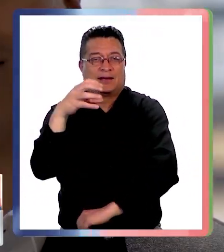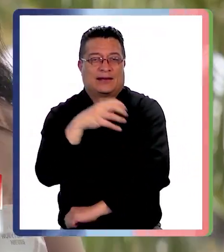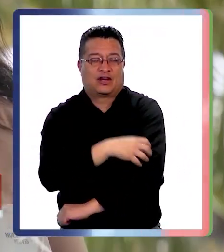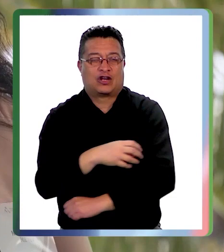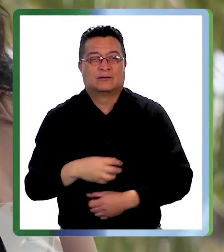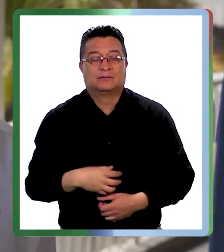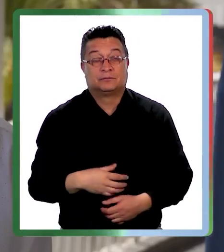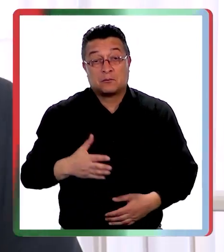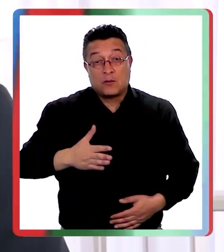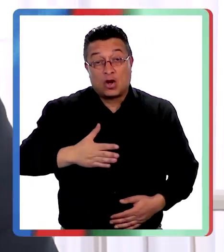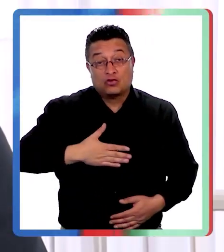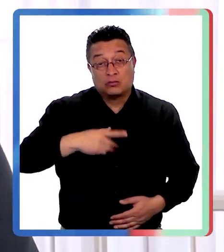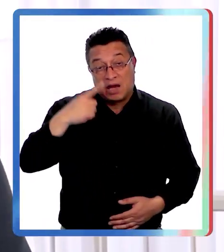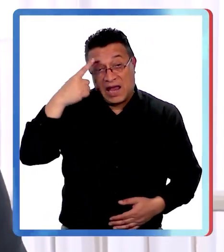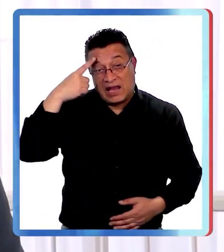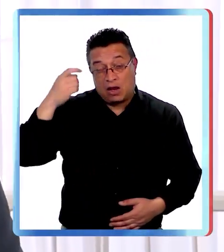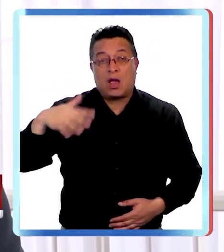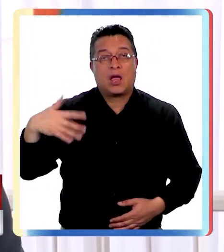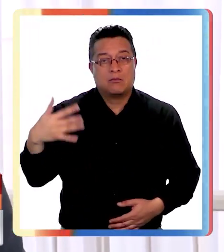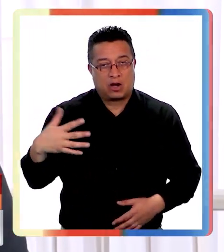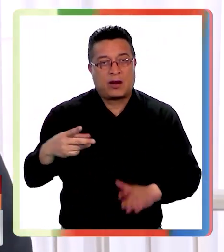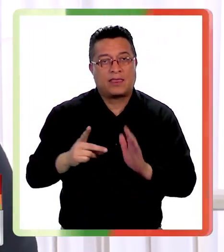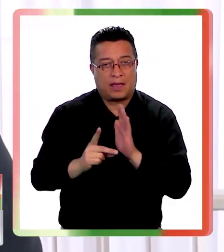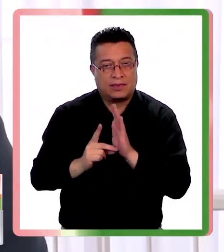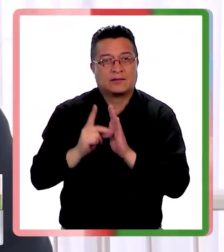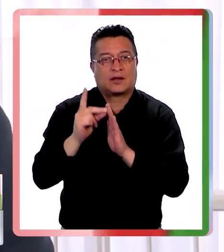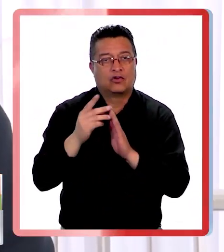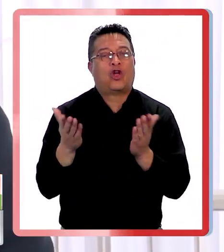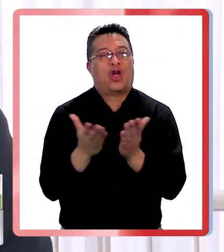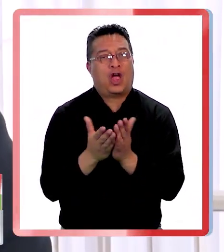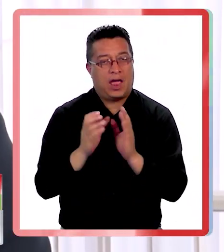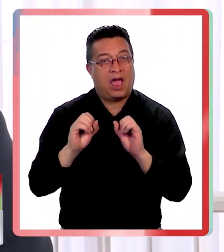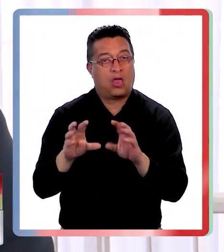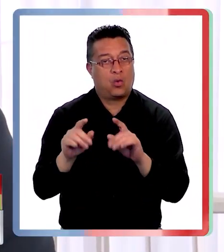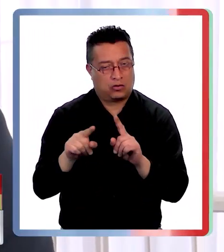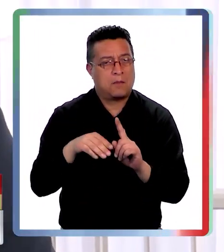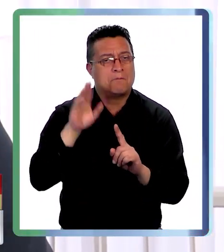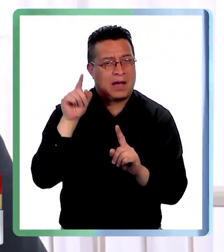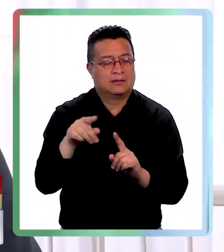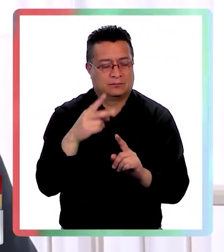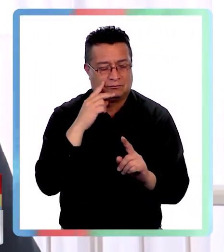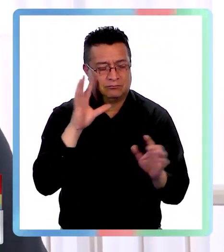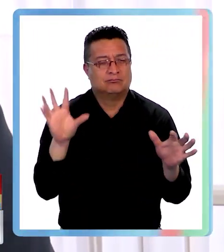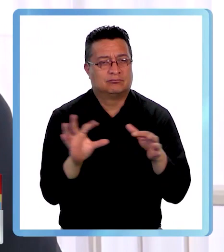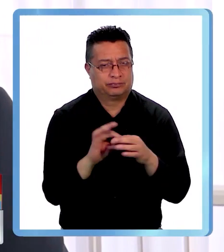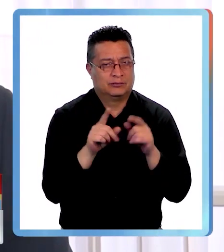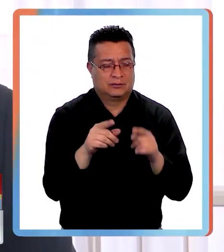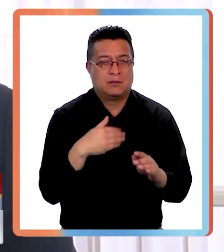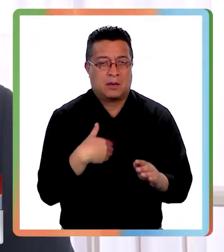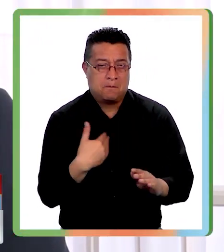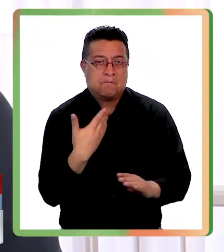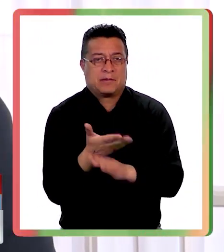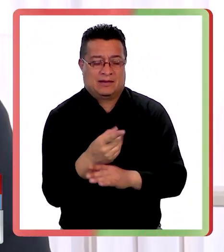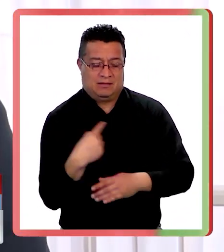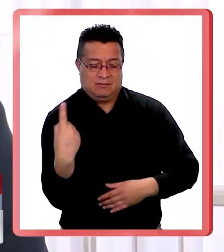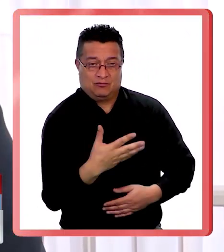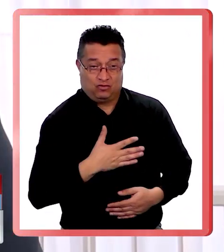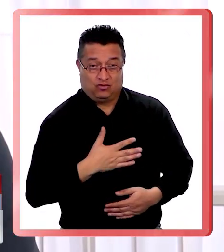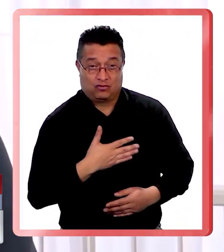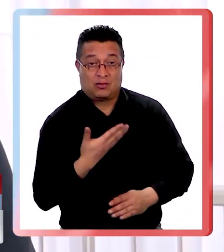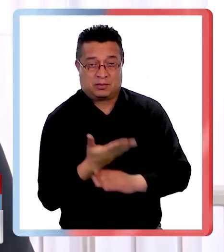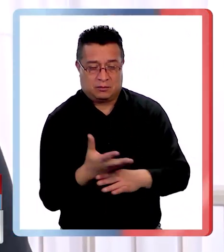la región. Creo que la importancia del desarrollo, sobre todo en la educación, tiene que ver con esto también, eso que pedimos nosotros